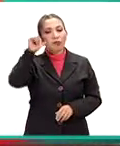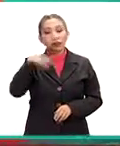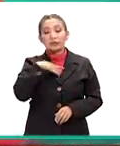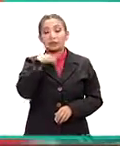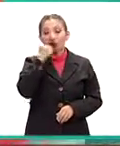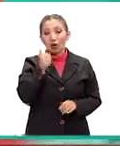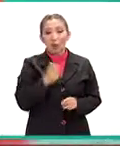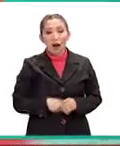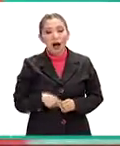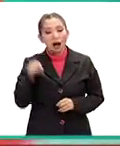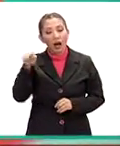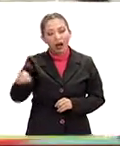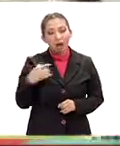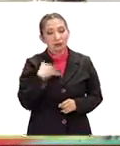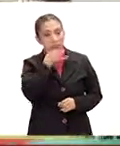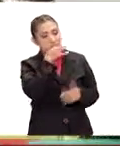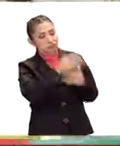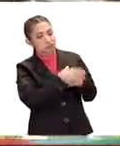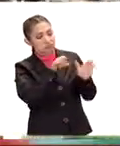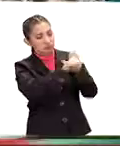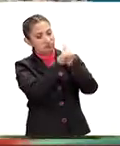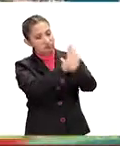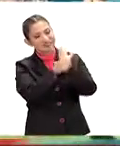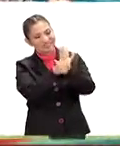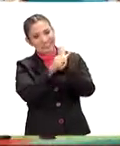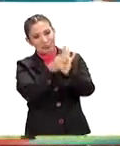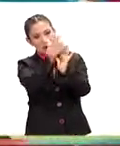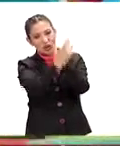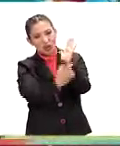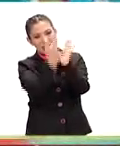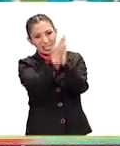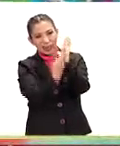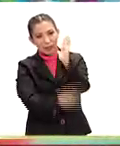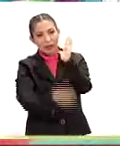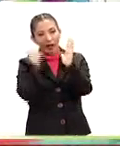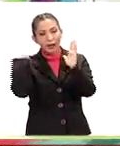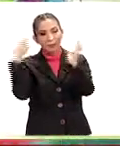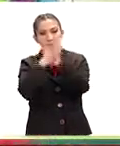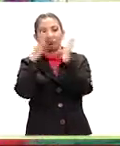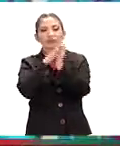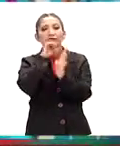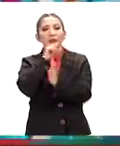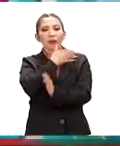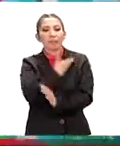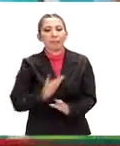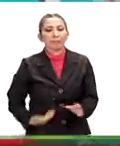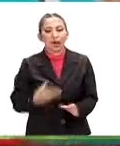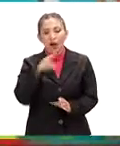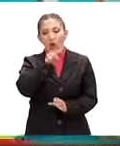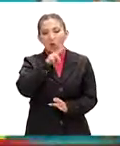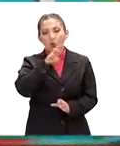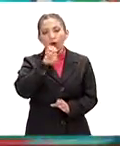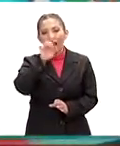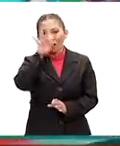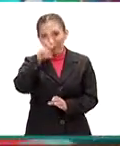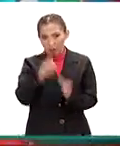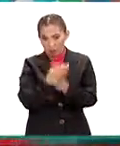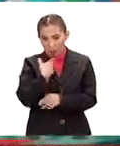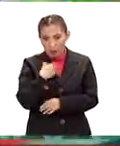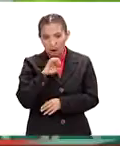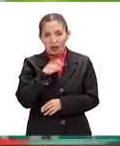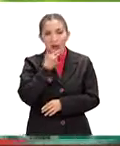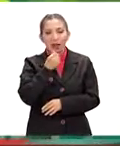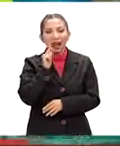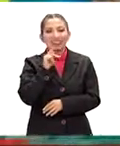Roma, pues, da a conocer el logo y aquí estamos viendo cómo participaron también el presidente de la UEFA, el nuevo presidente de la UEFA, el